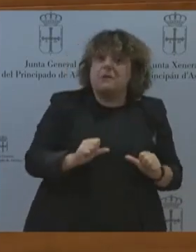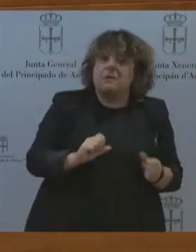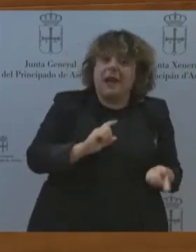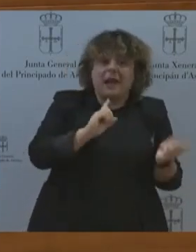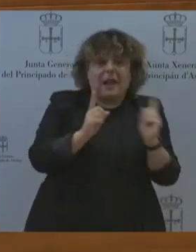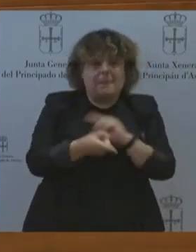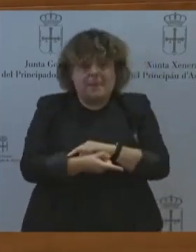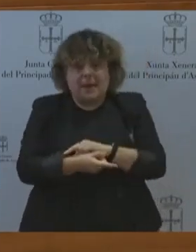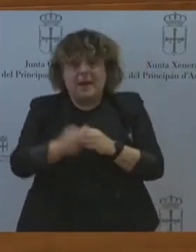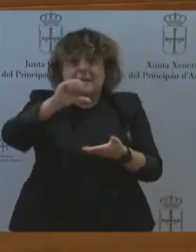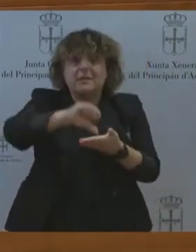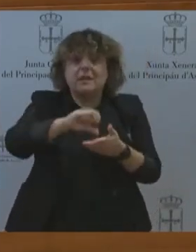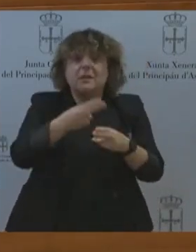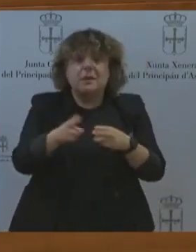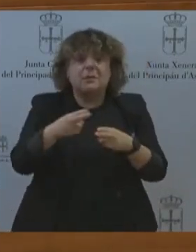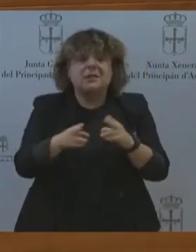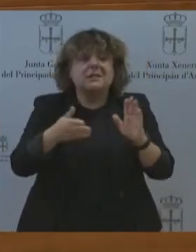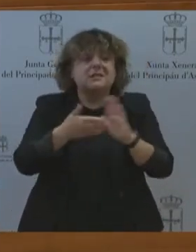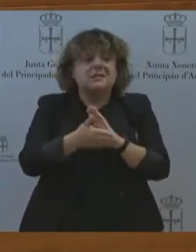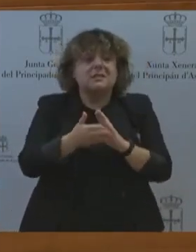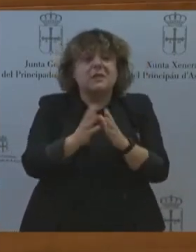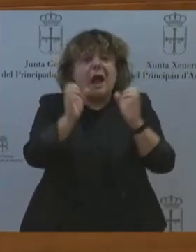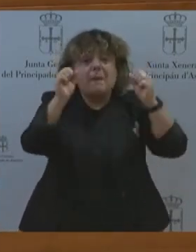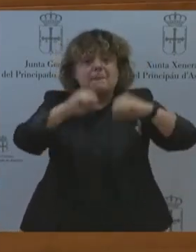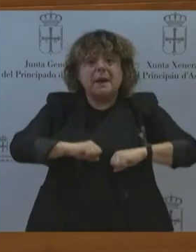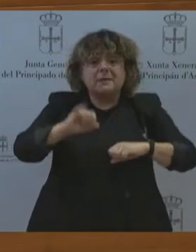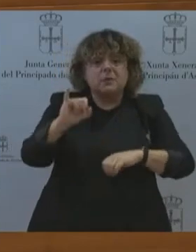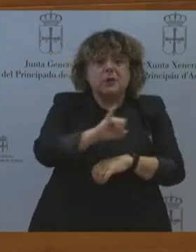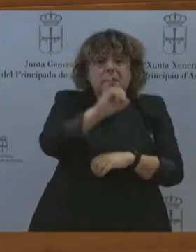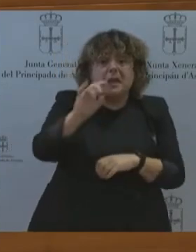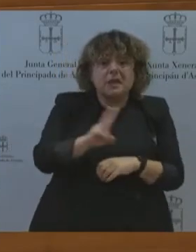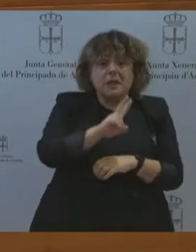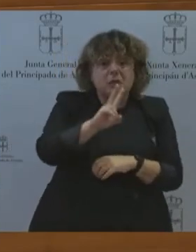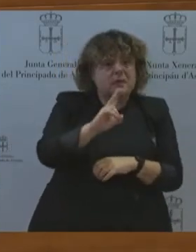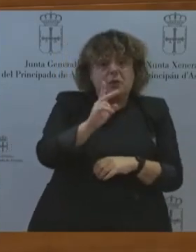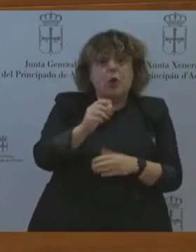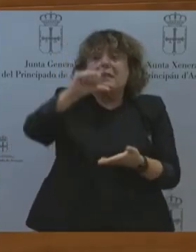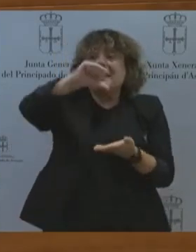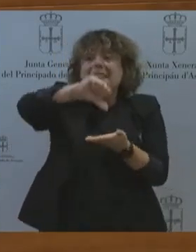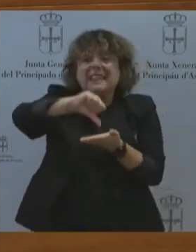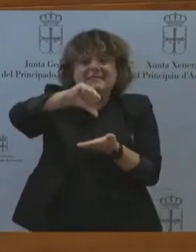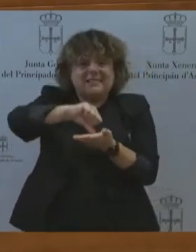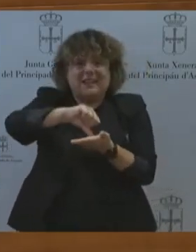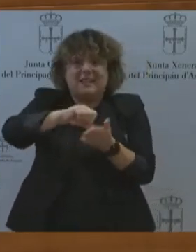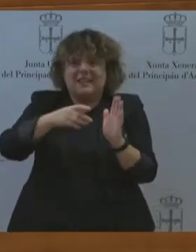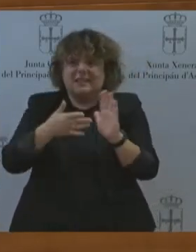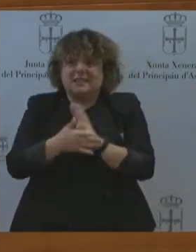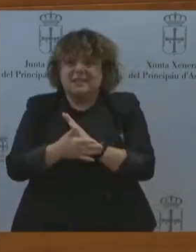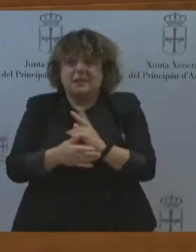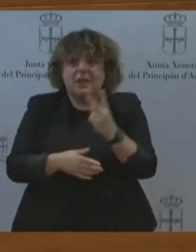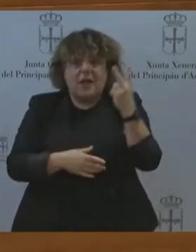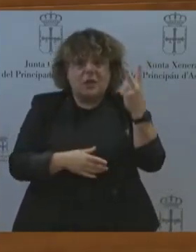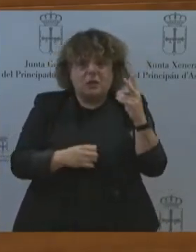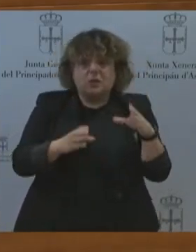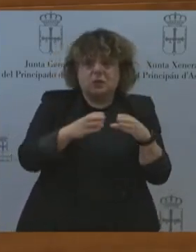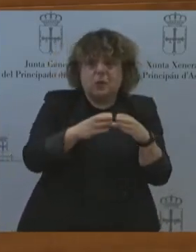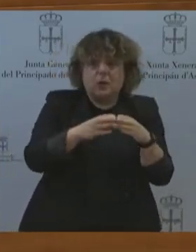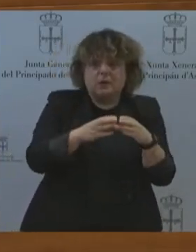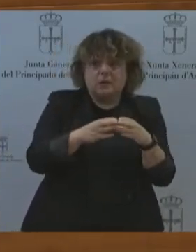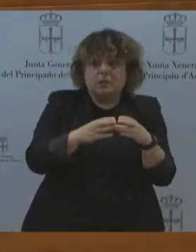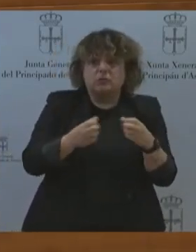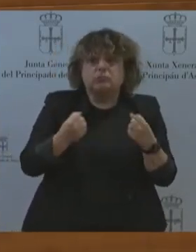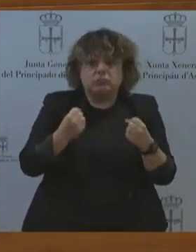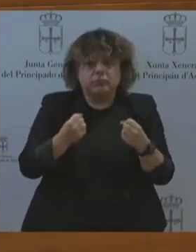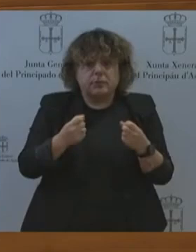La centralidad es conseguir que los dos grandes partidos lleguen a acuerdos por el bien de Asturias. Le propongo buscar una